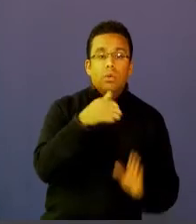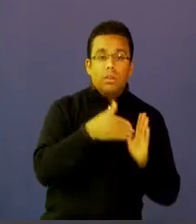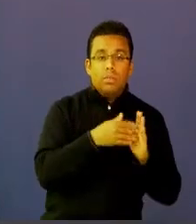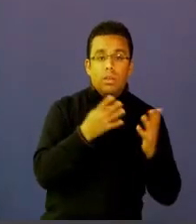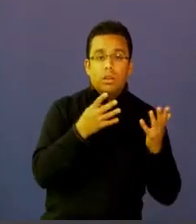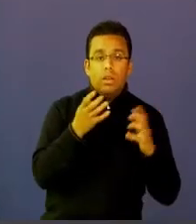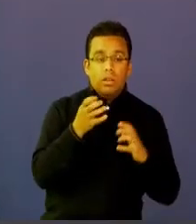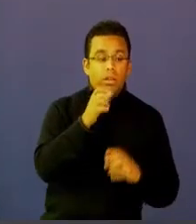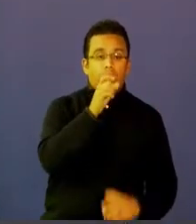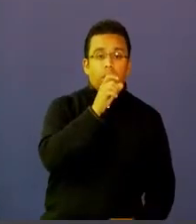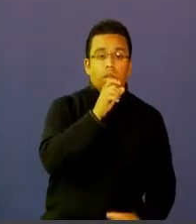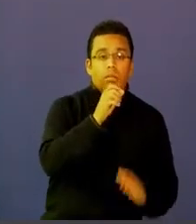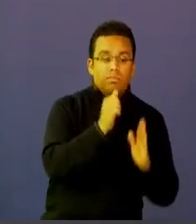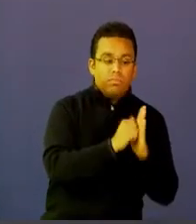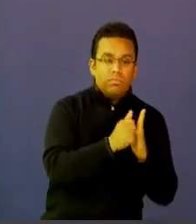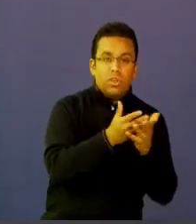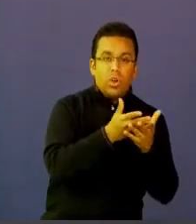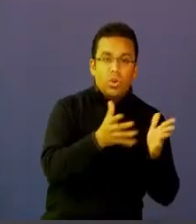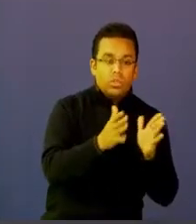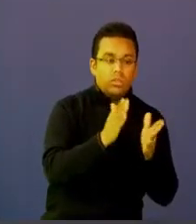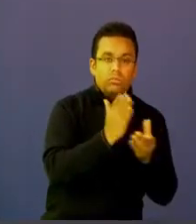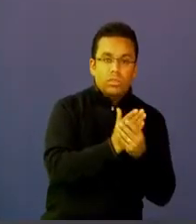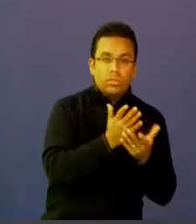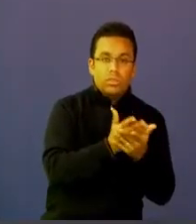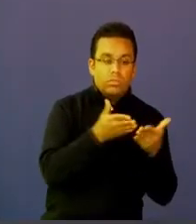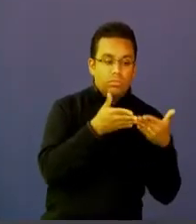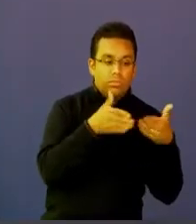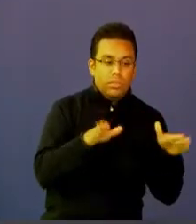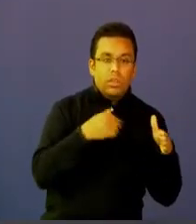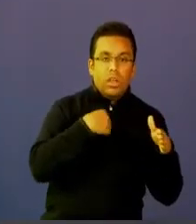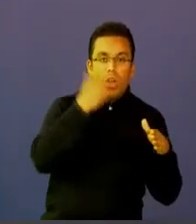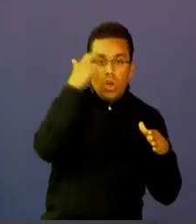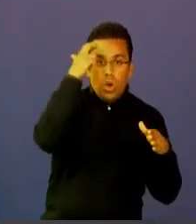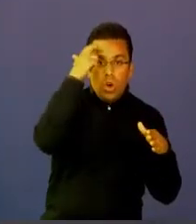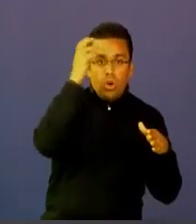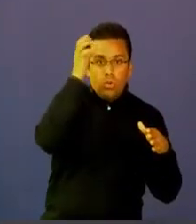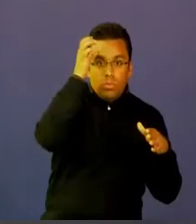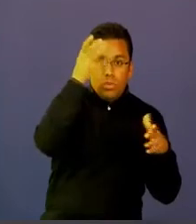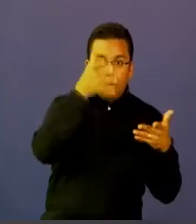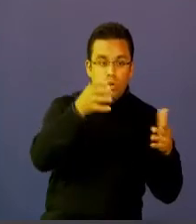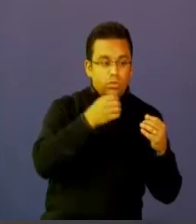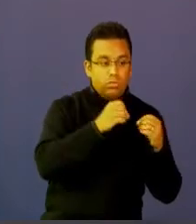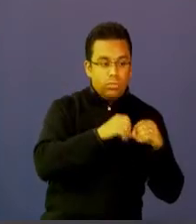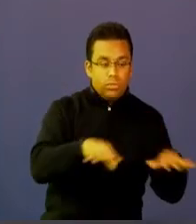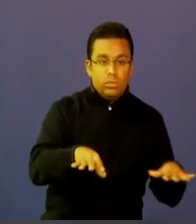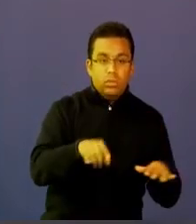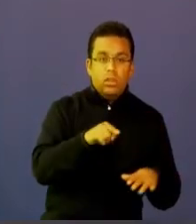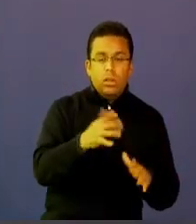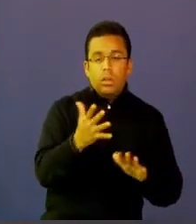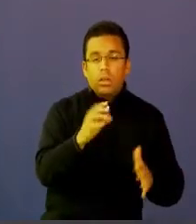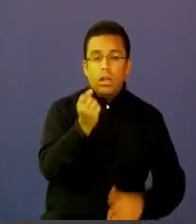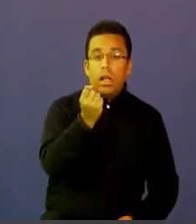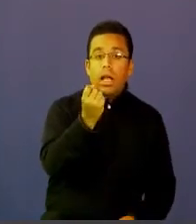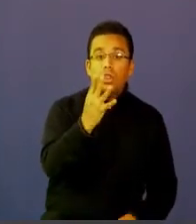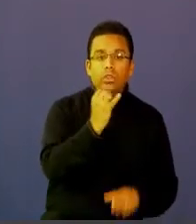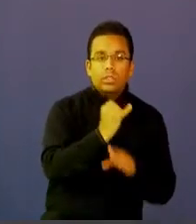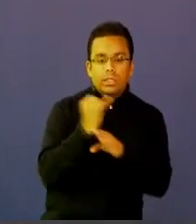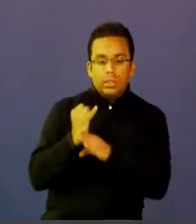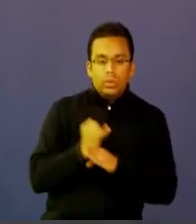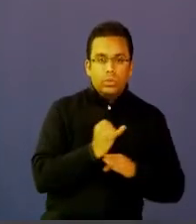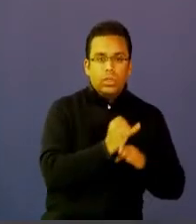a través del sistema de acceso abierto a conocimiento SNAC conectando sus repositorios eran cerca de 14 instituciones